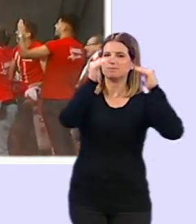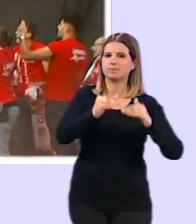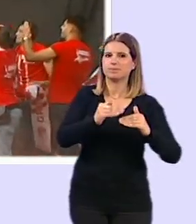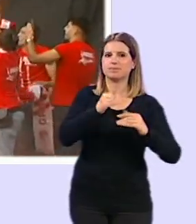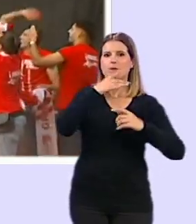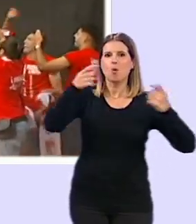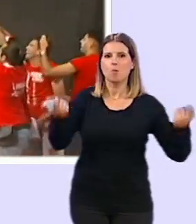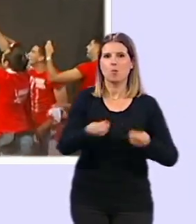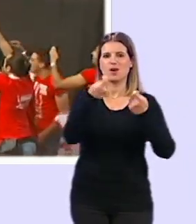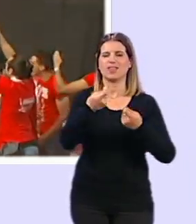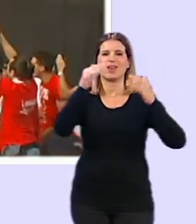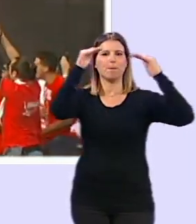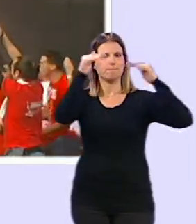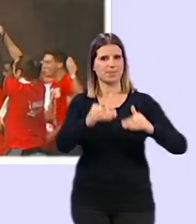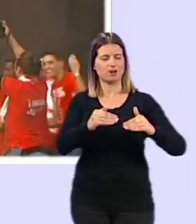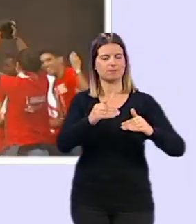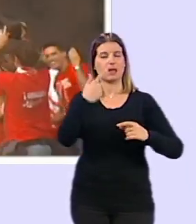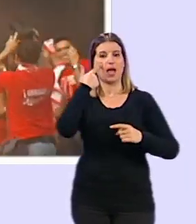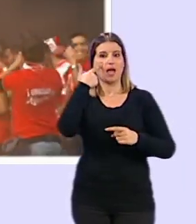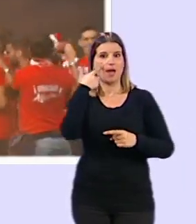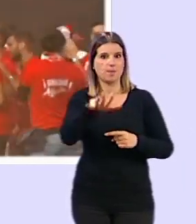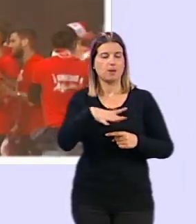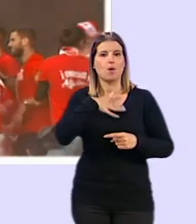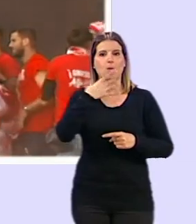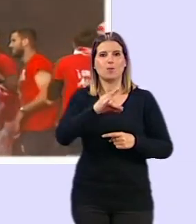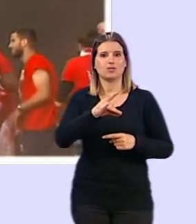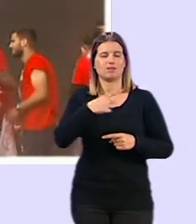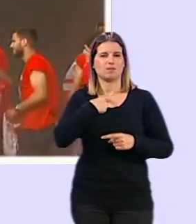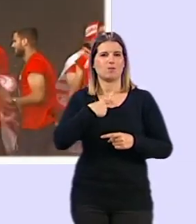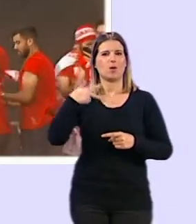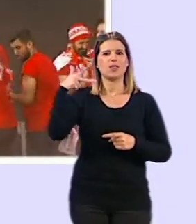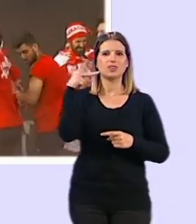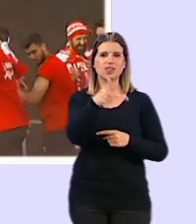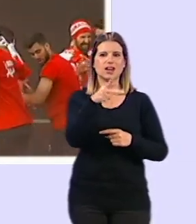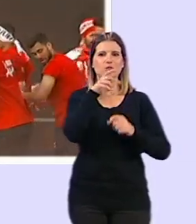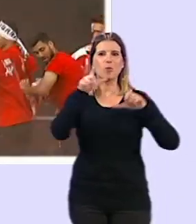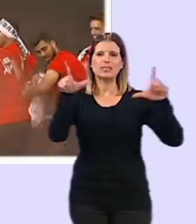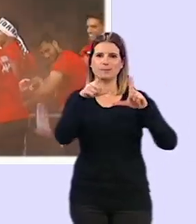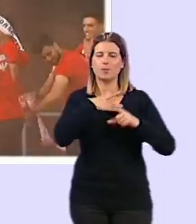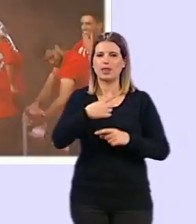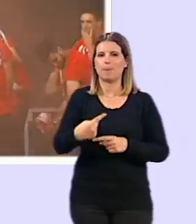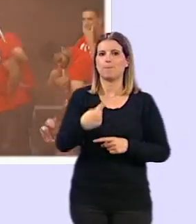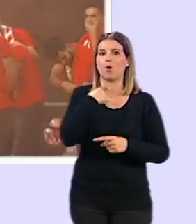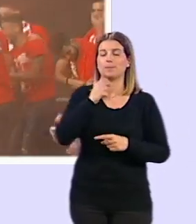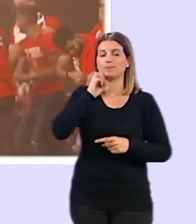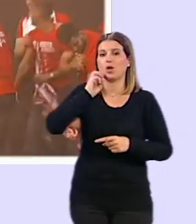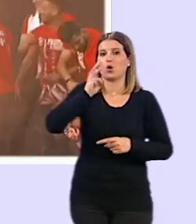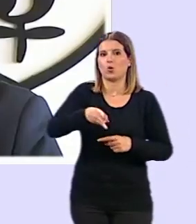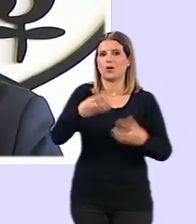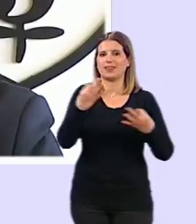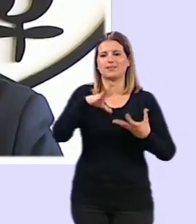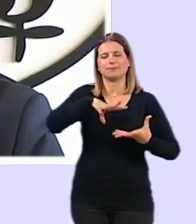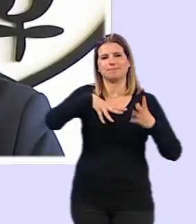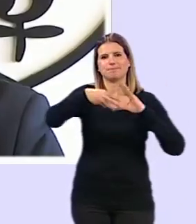publicitarias además de veremos a ver una posible pérdida en los derechos por televisión los clubes por lo tanto tendrán que